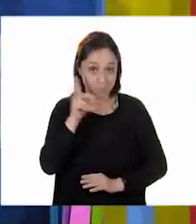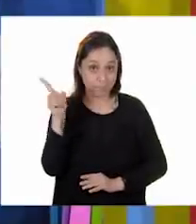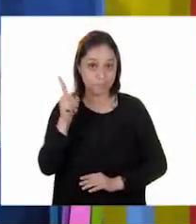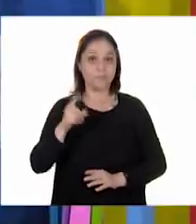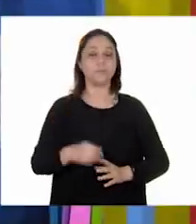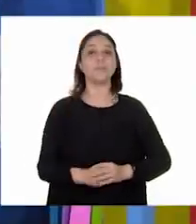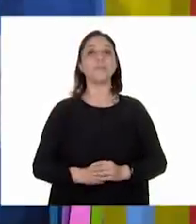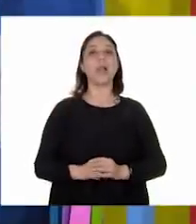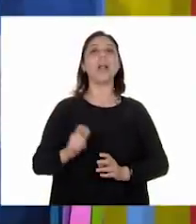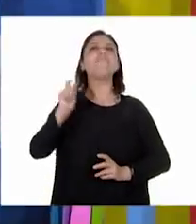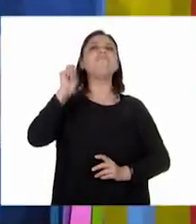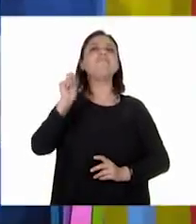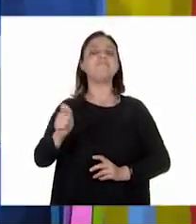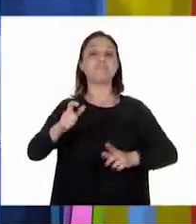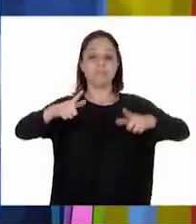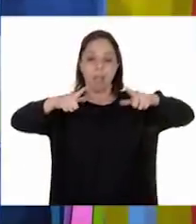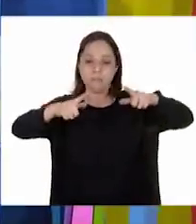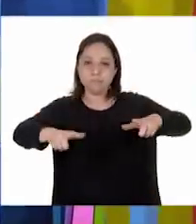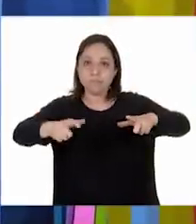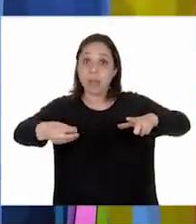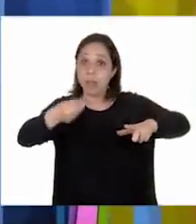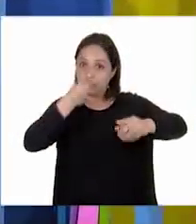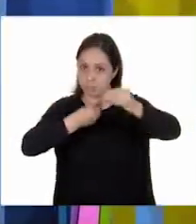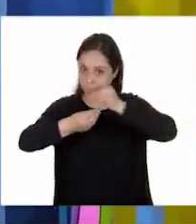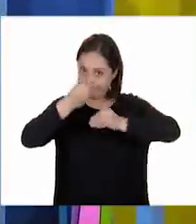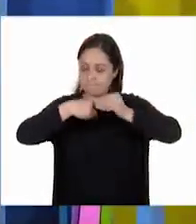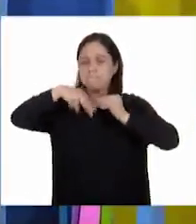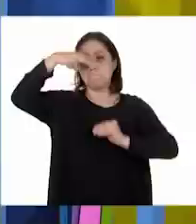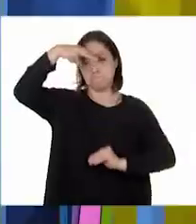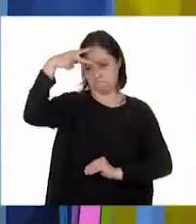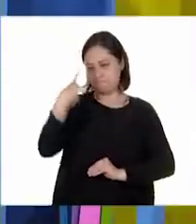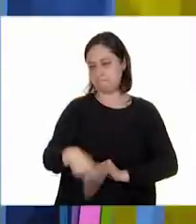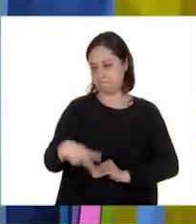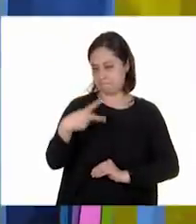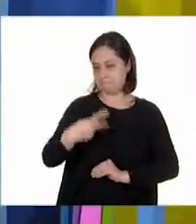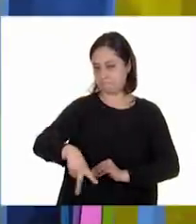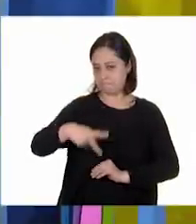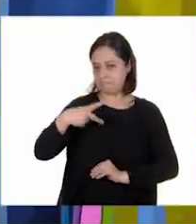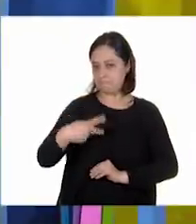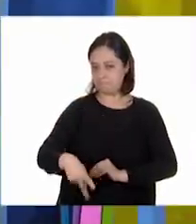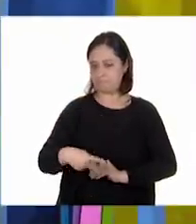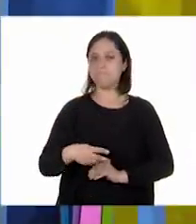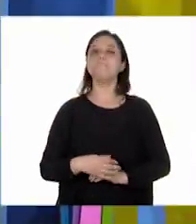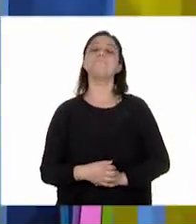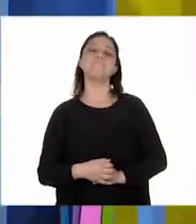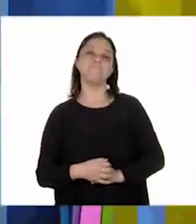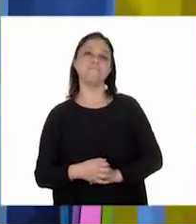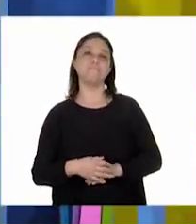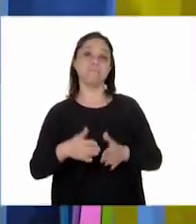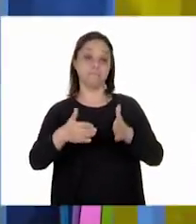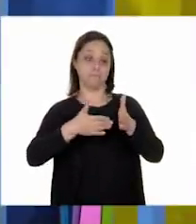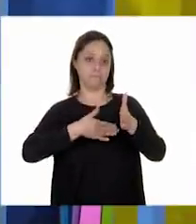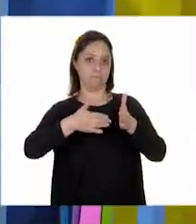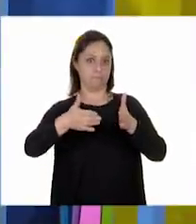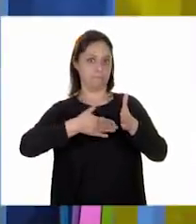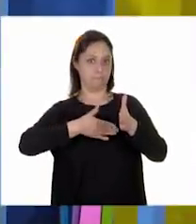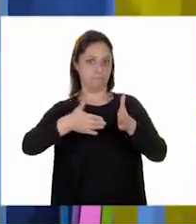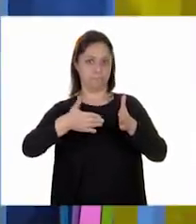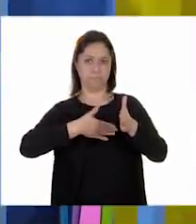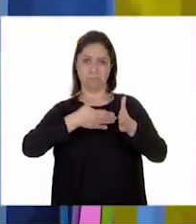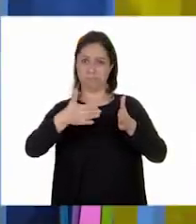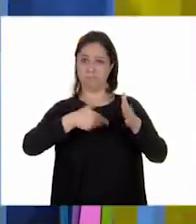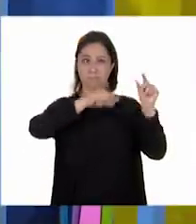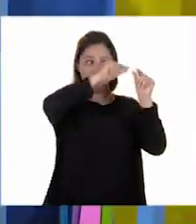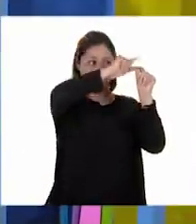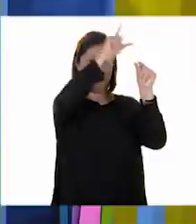Este es un platillo típico mexicano. Sí. Que puede prepararse en cualquier parte